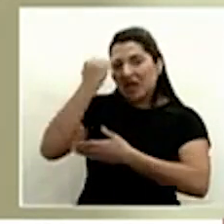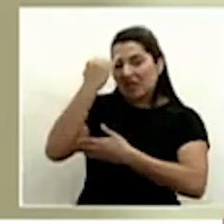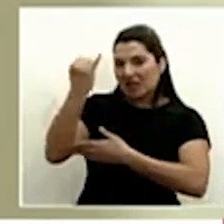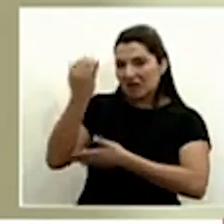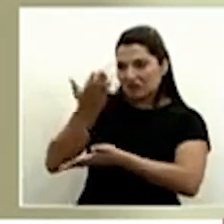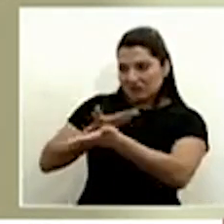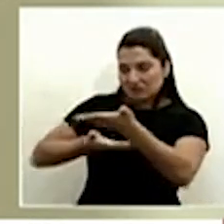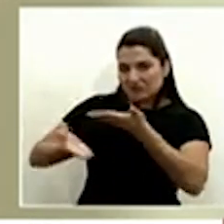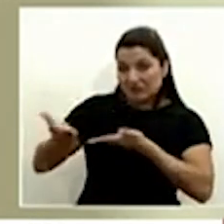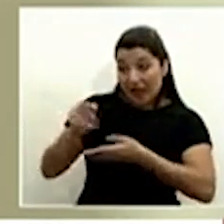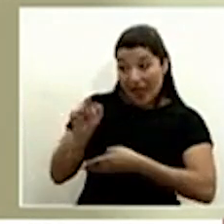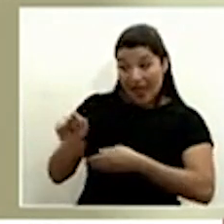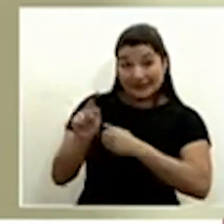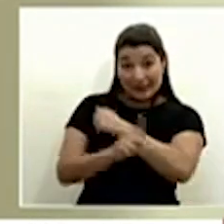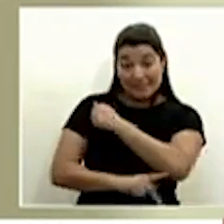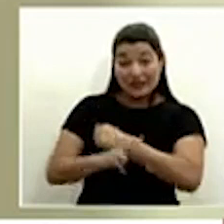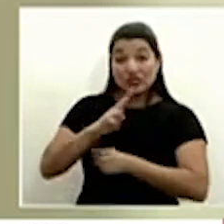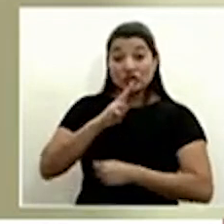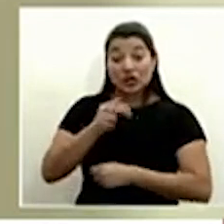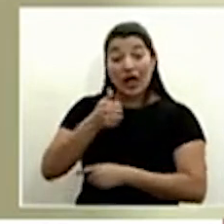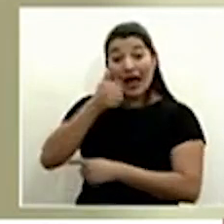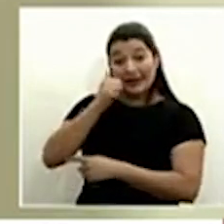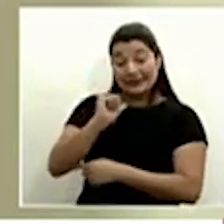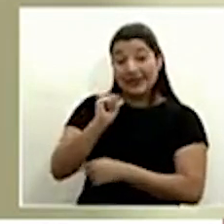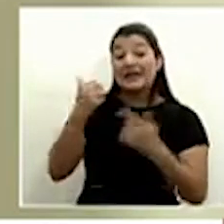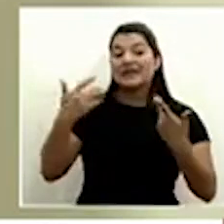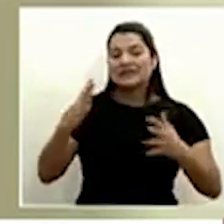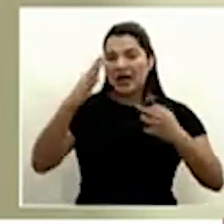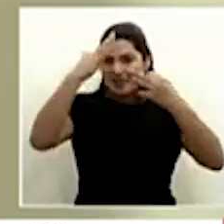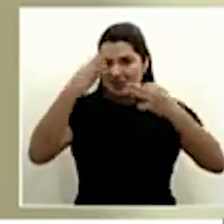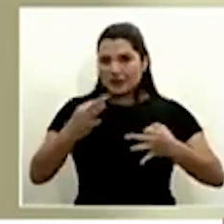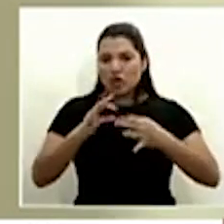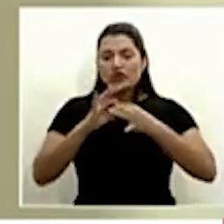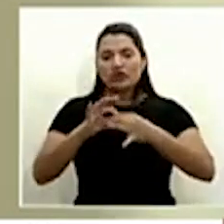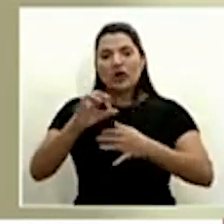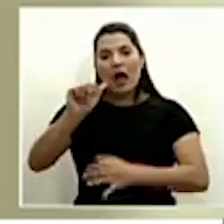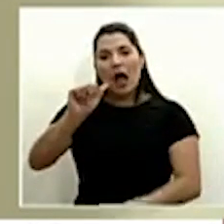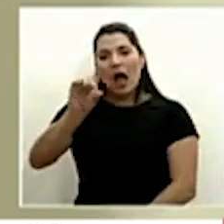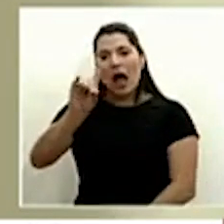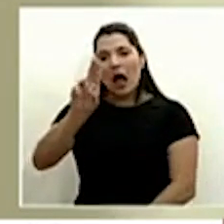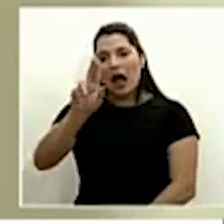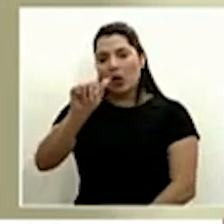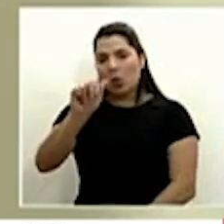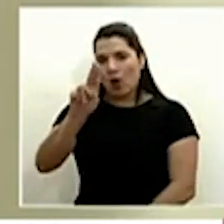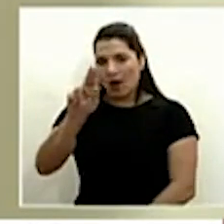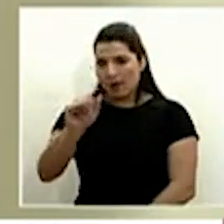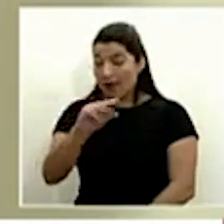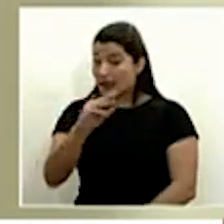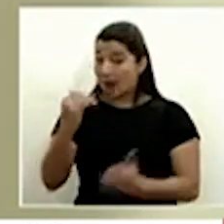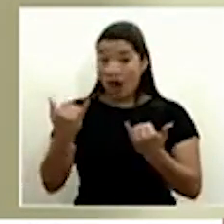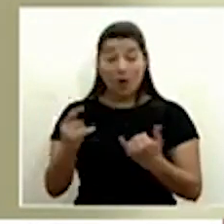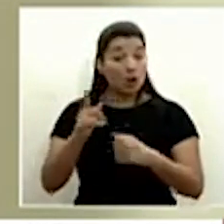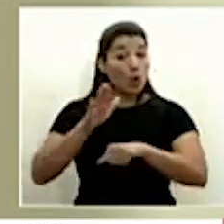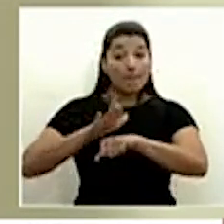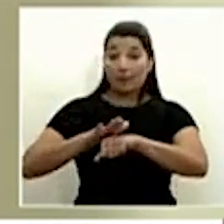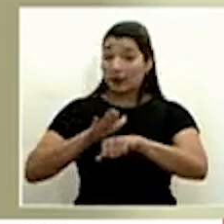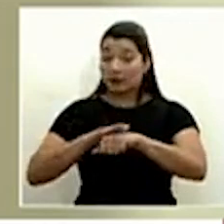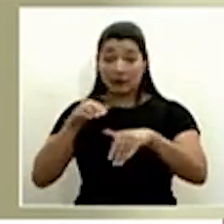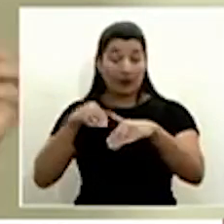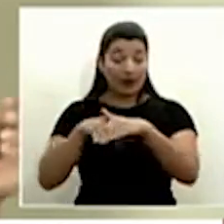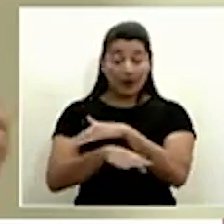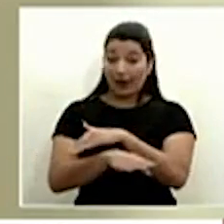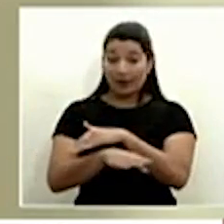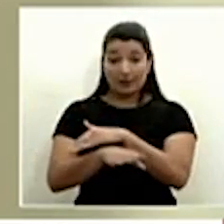Ese país ayer dictó una medida aduanera mediante la cual no se va a permitir el ingreso